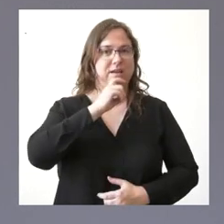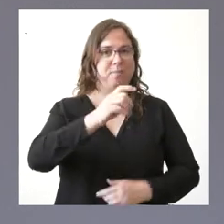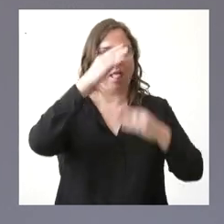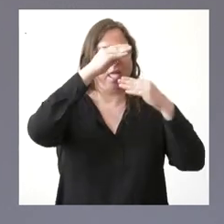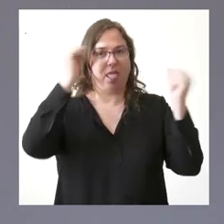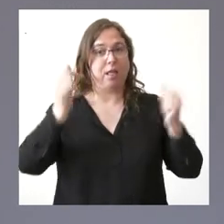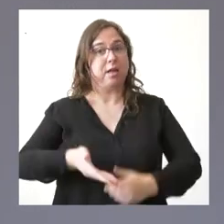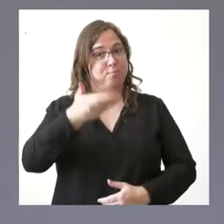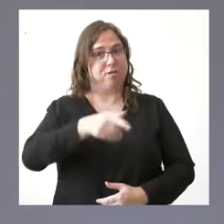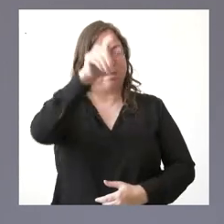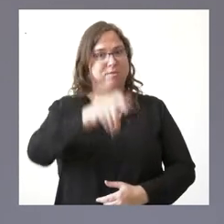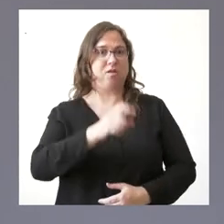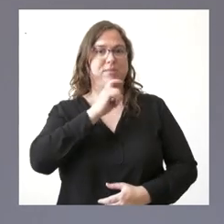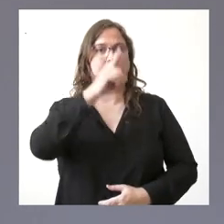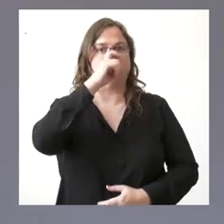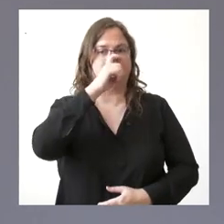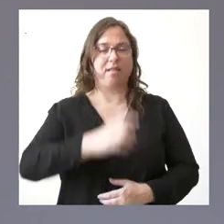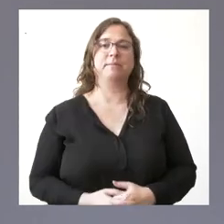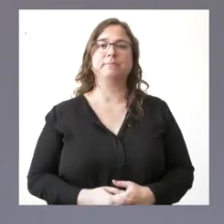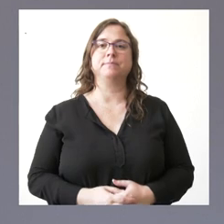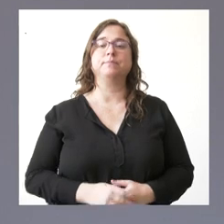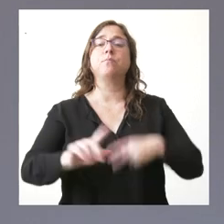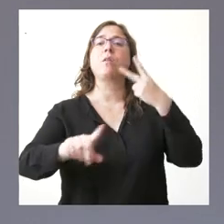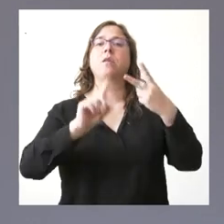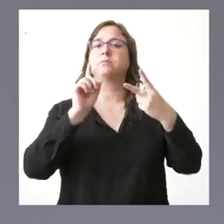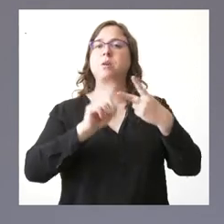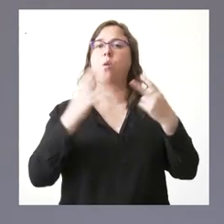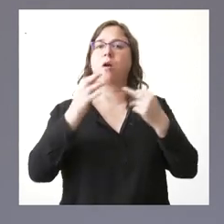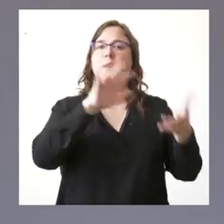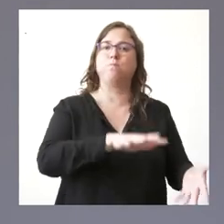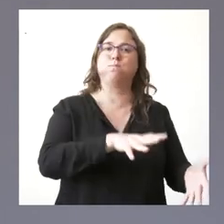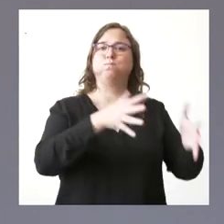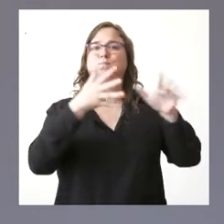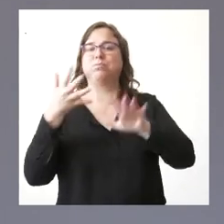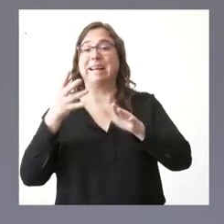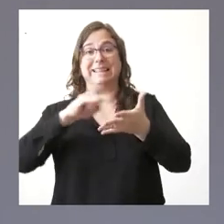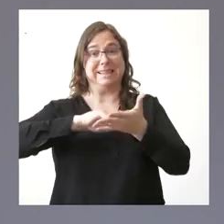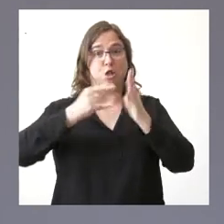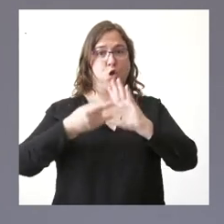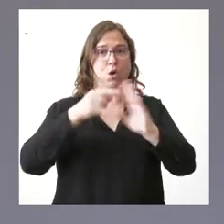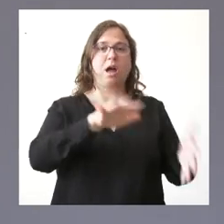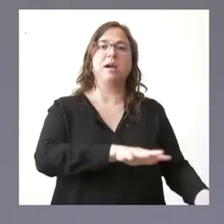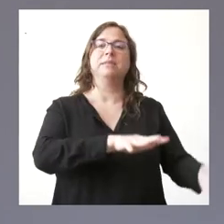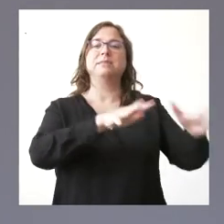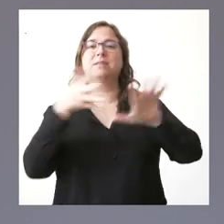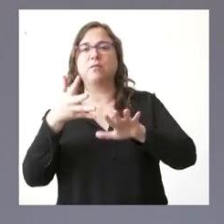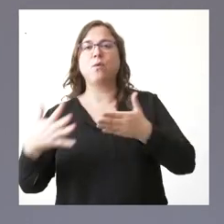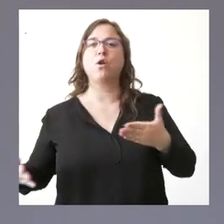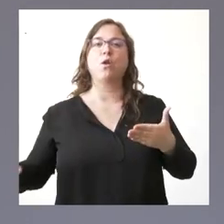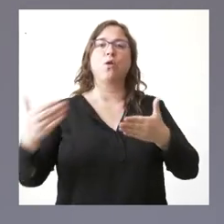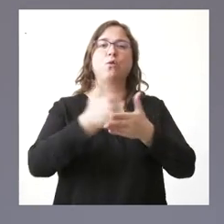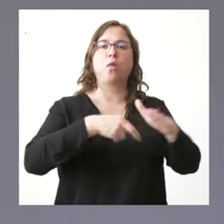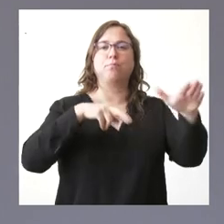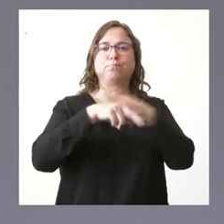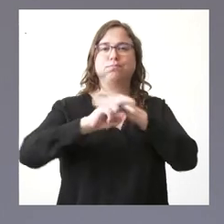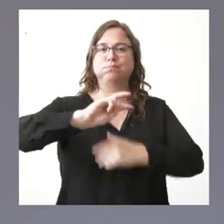La segunda de las partes consiste en la transformación tecnológica de todos los instrumentos,